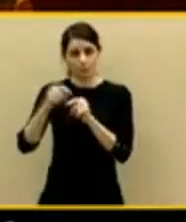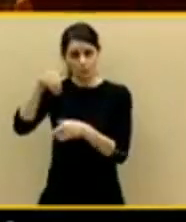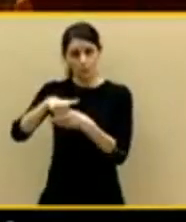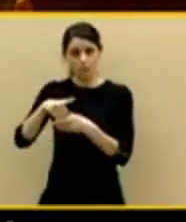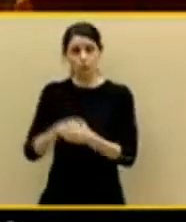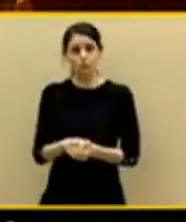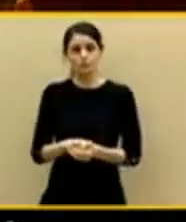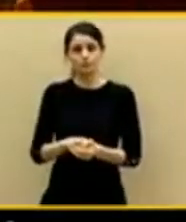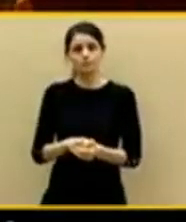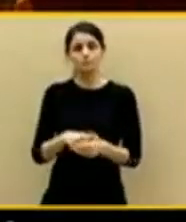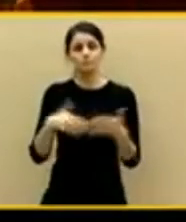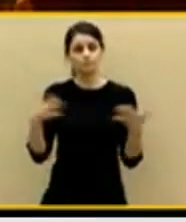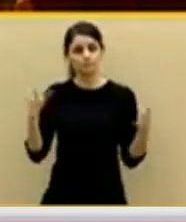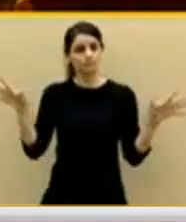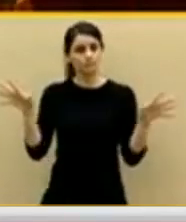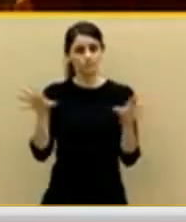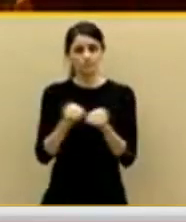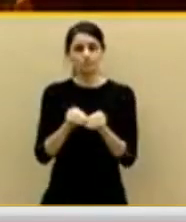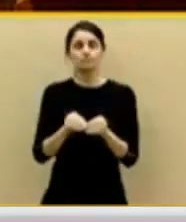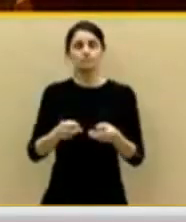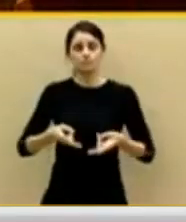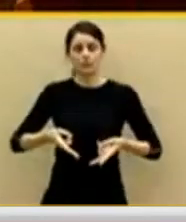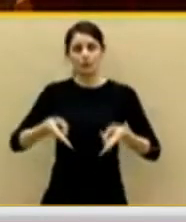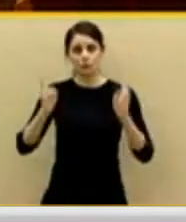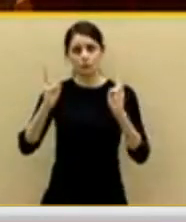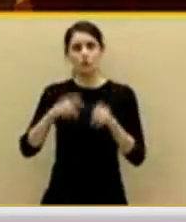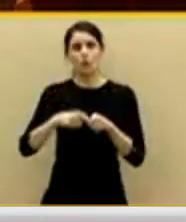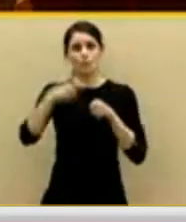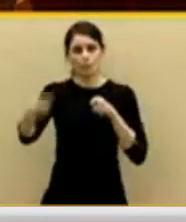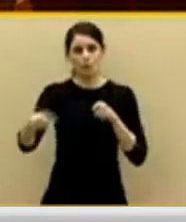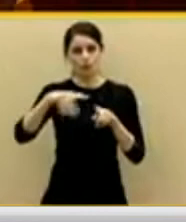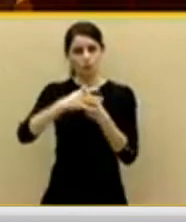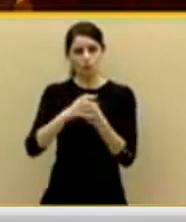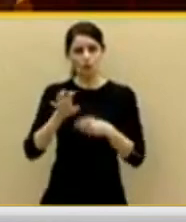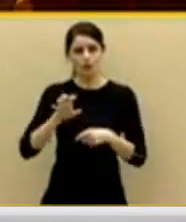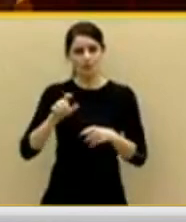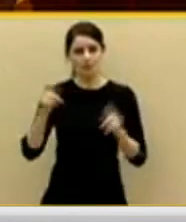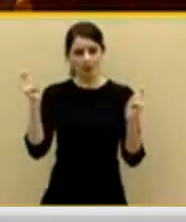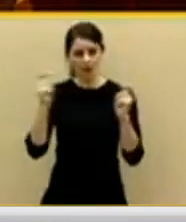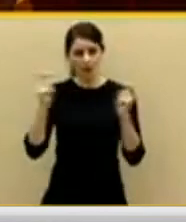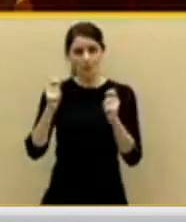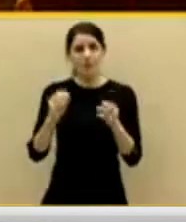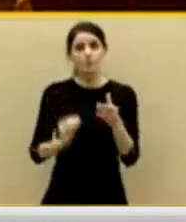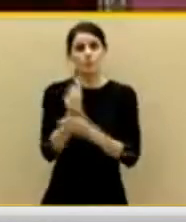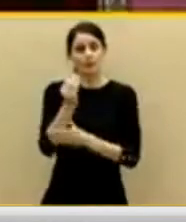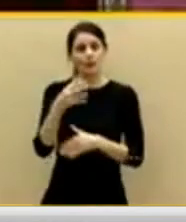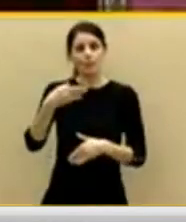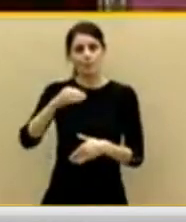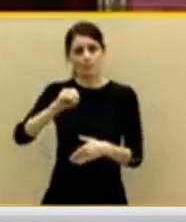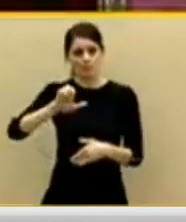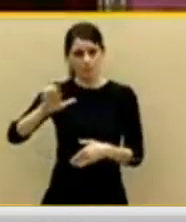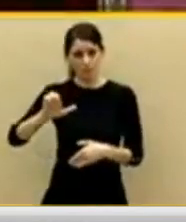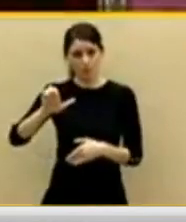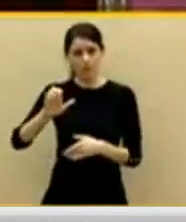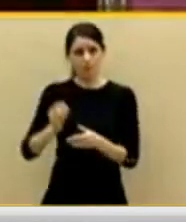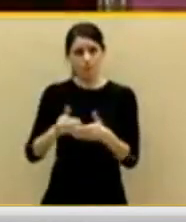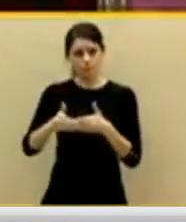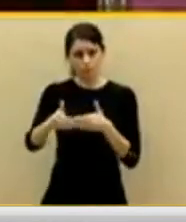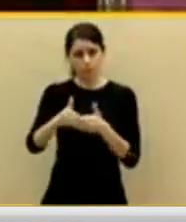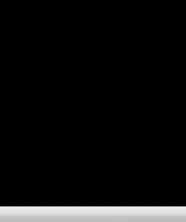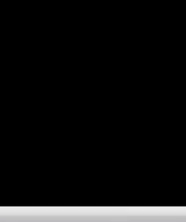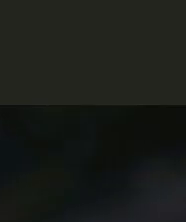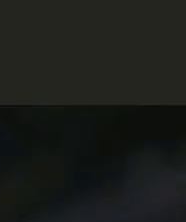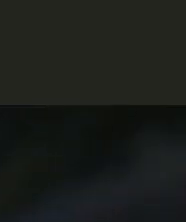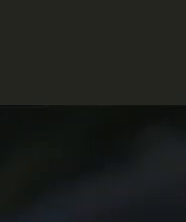En consecuencia, autorizada la prórroga del estado de alarma que se publicará en el boletín oficial del Estado. Se levanta la